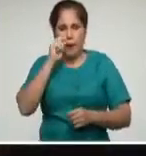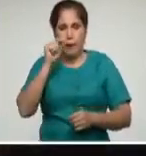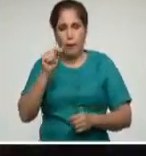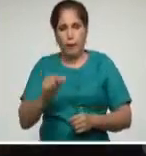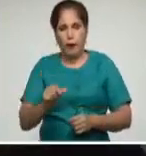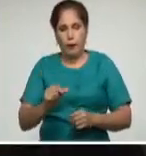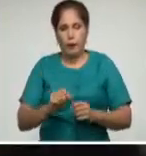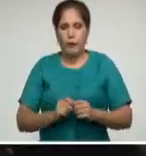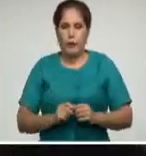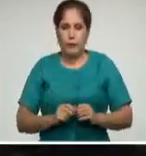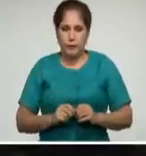Sistema Informativo de la Televisión Cubana.